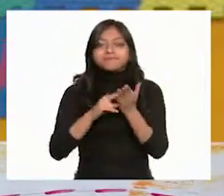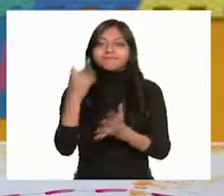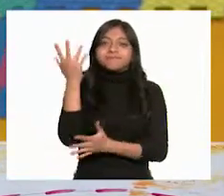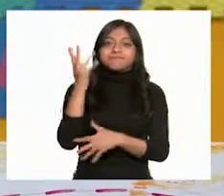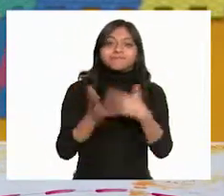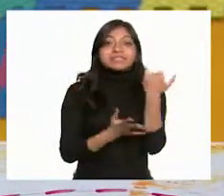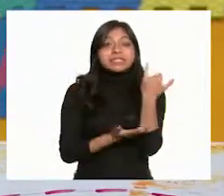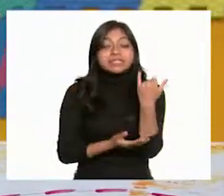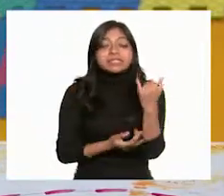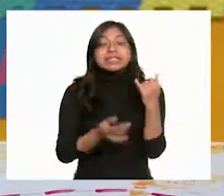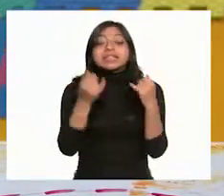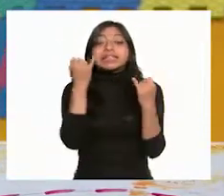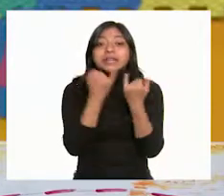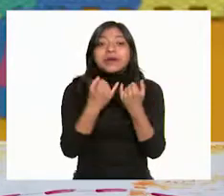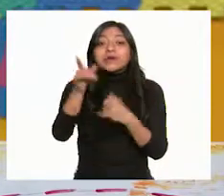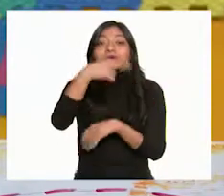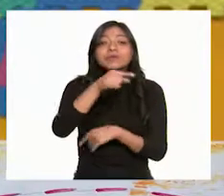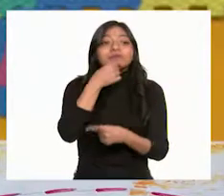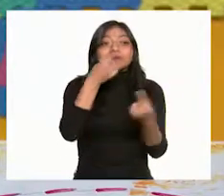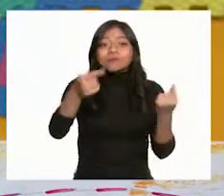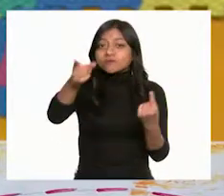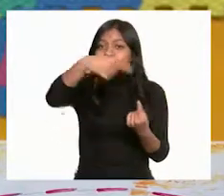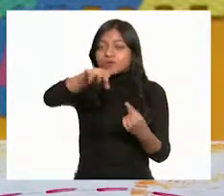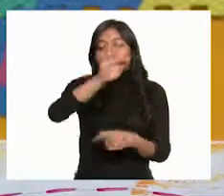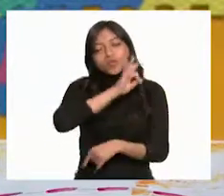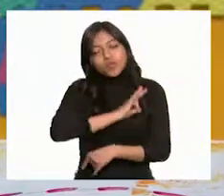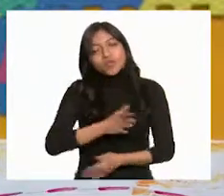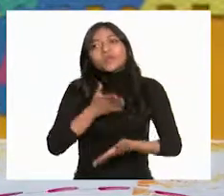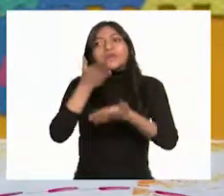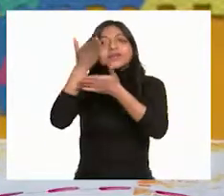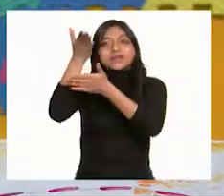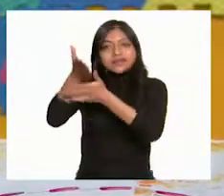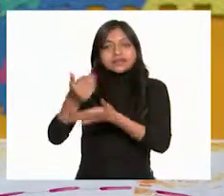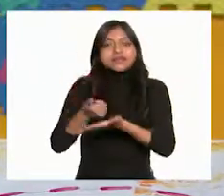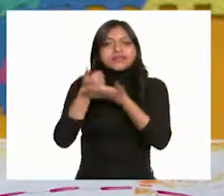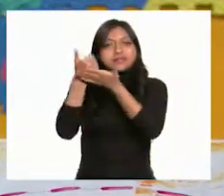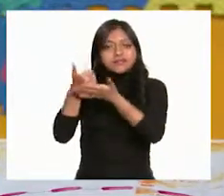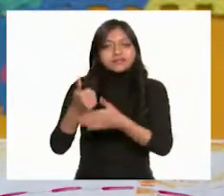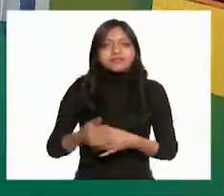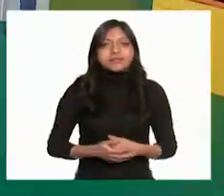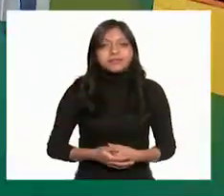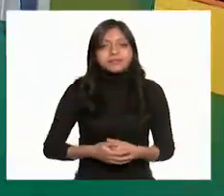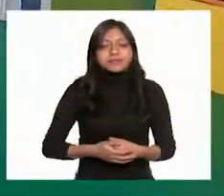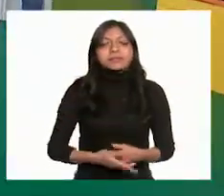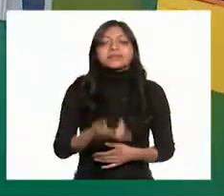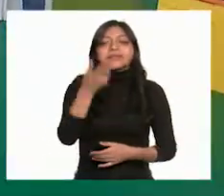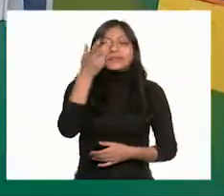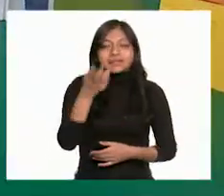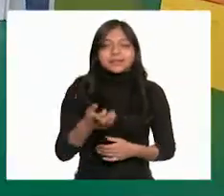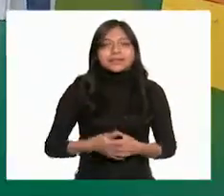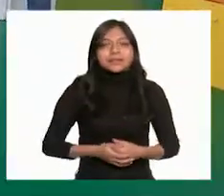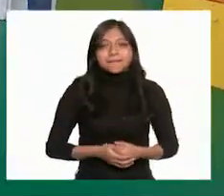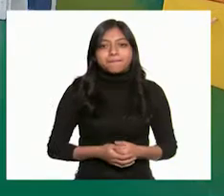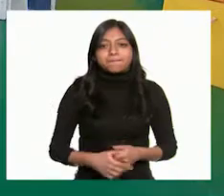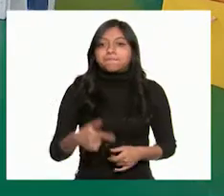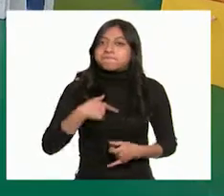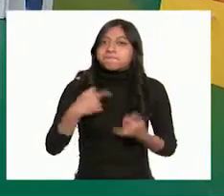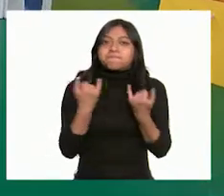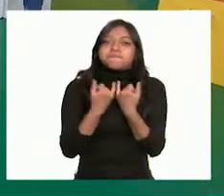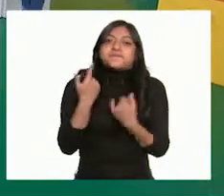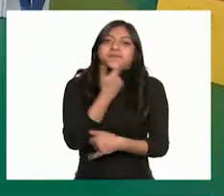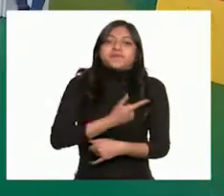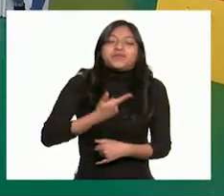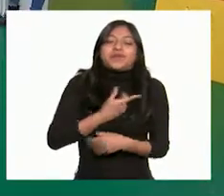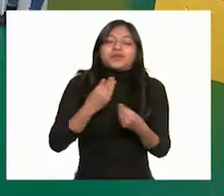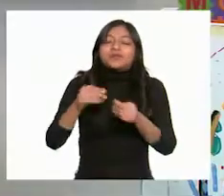que niñas y niños como yo participaron en esa acción. ¡Sí, Panchito! A mí también me gustó